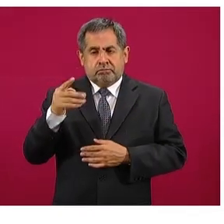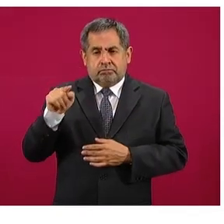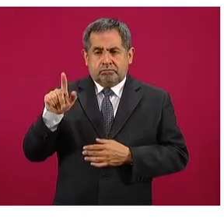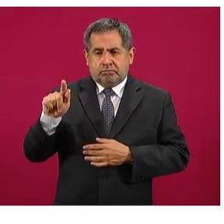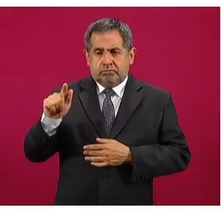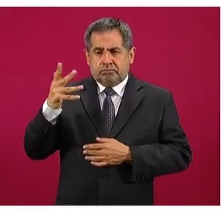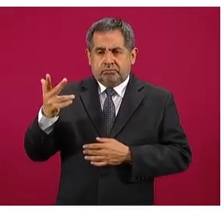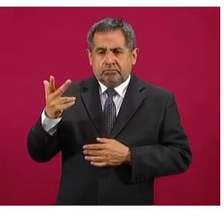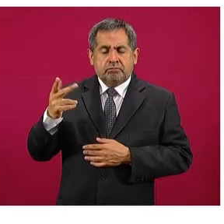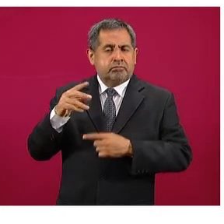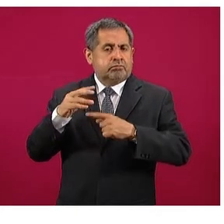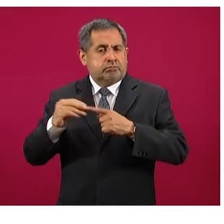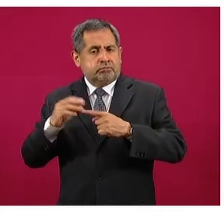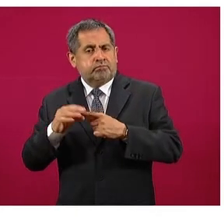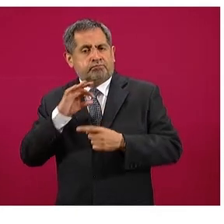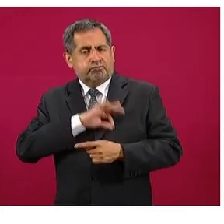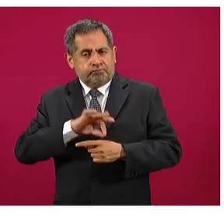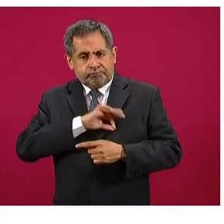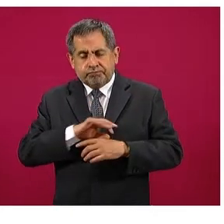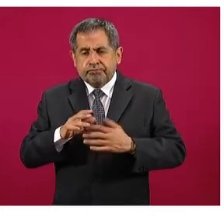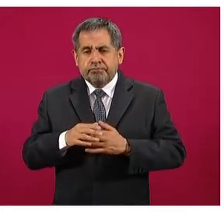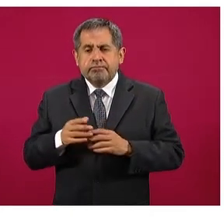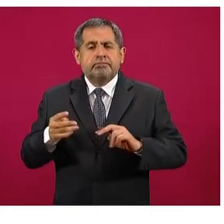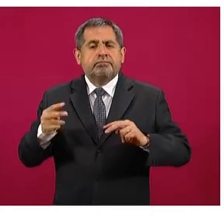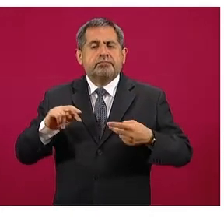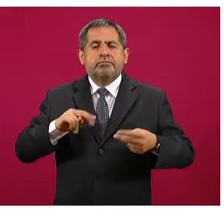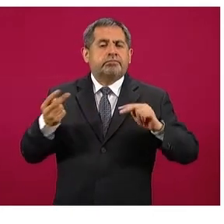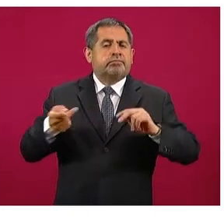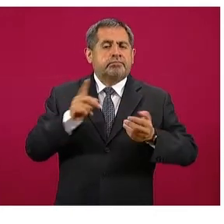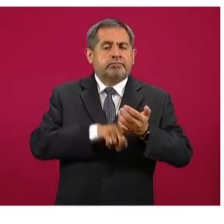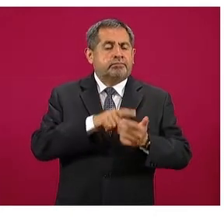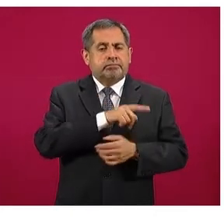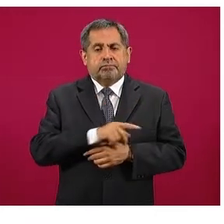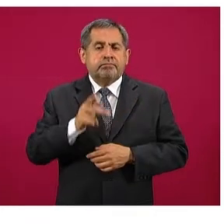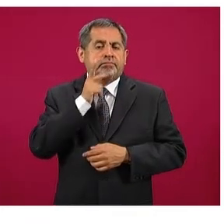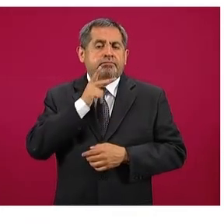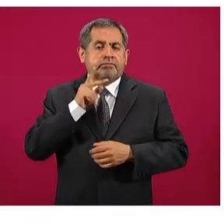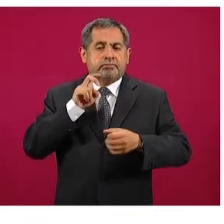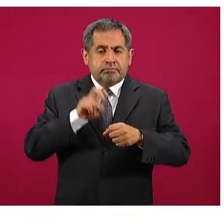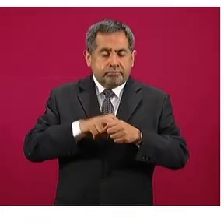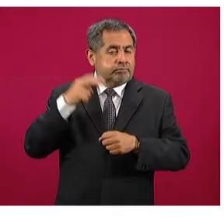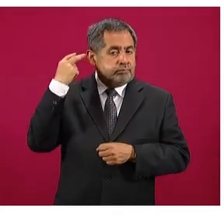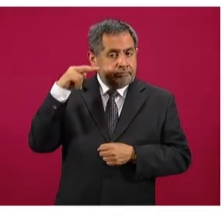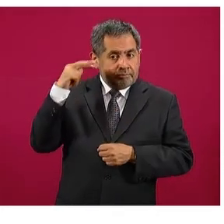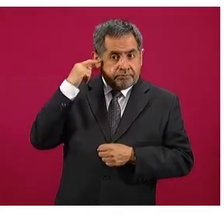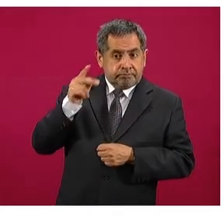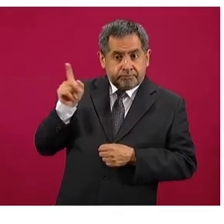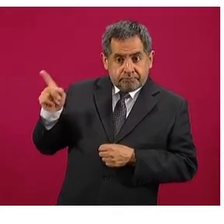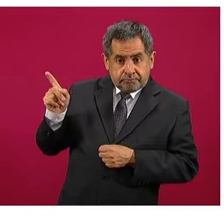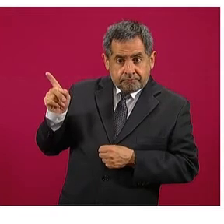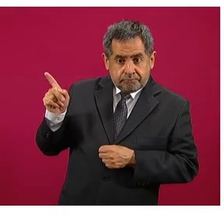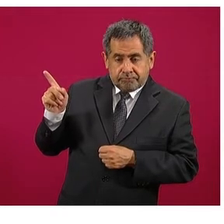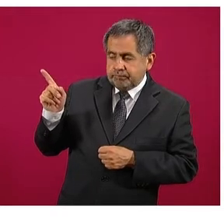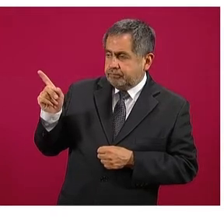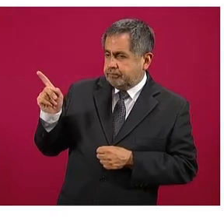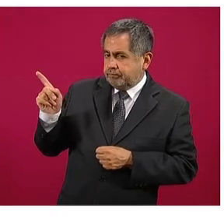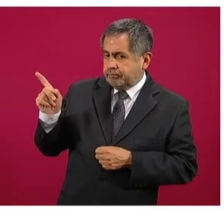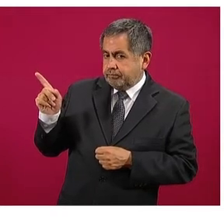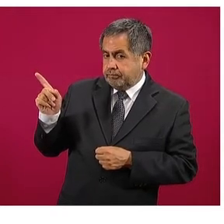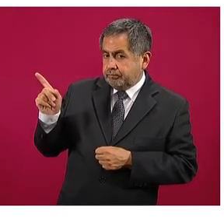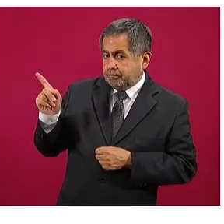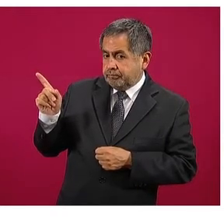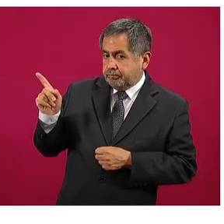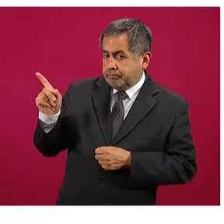centavos. Y contra franquicia Pemex, comparándolo en Veracruz, Veracruz, 15 pesos 75